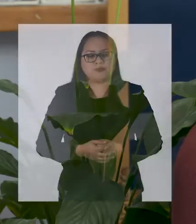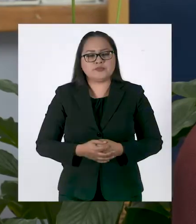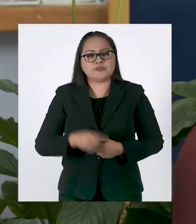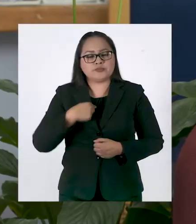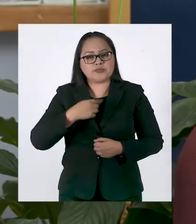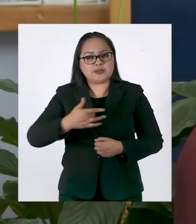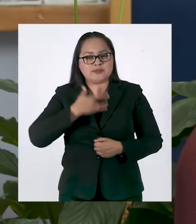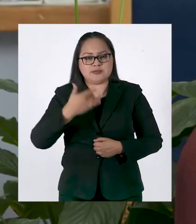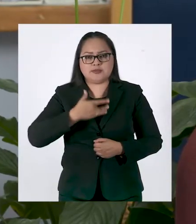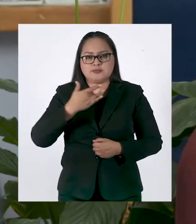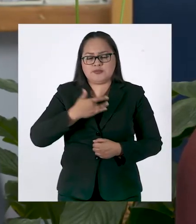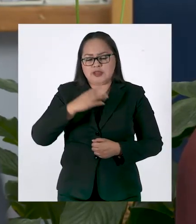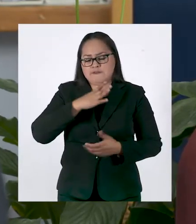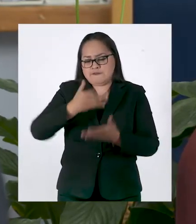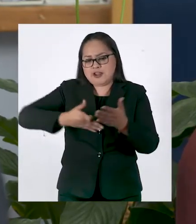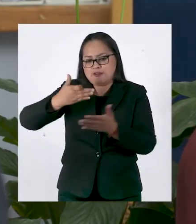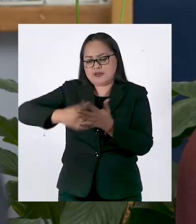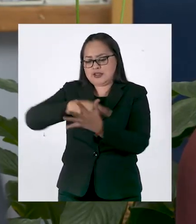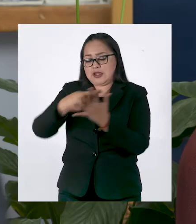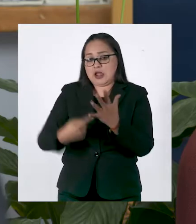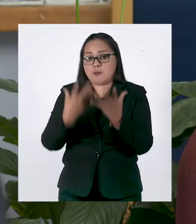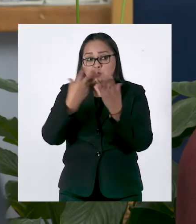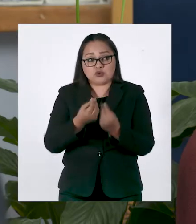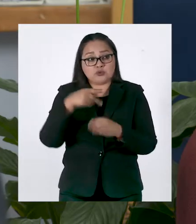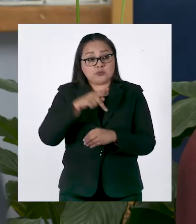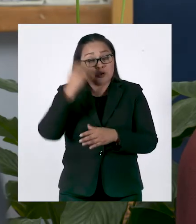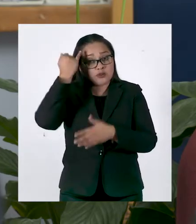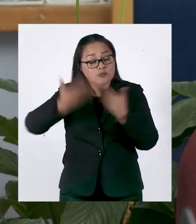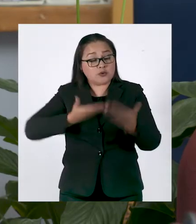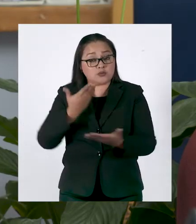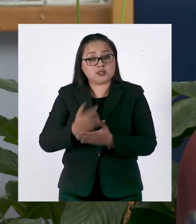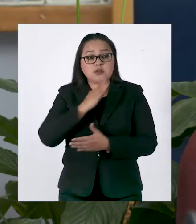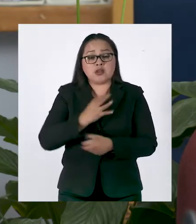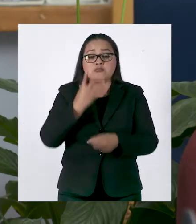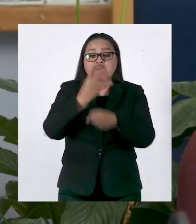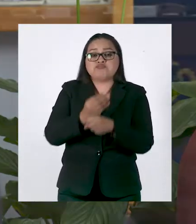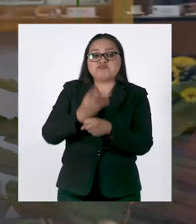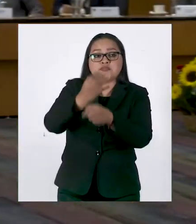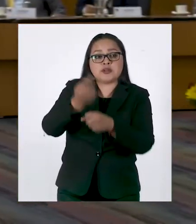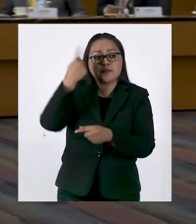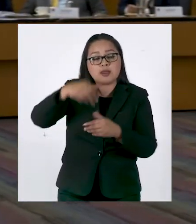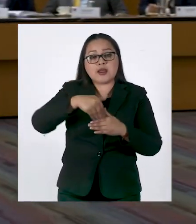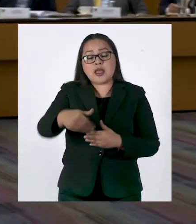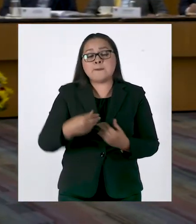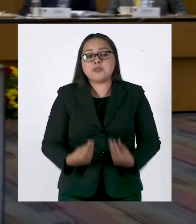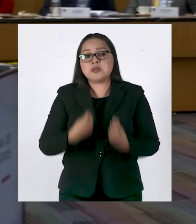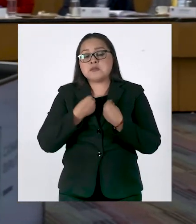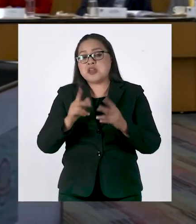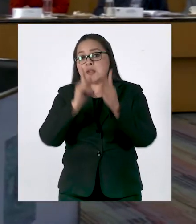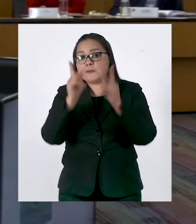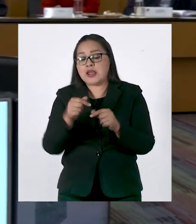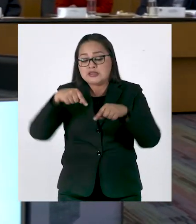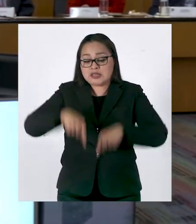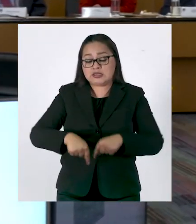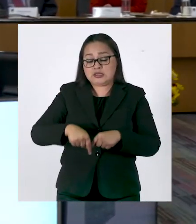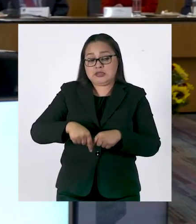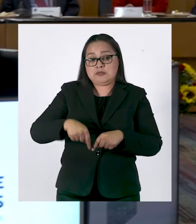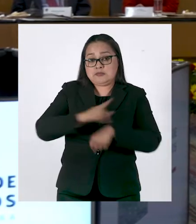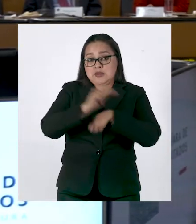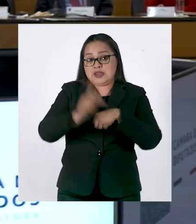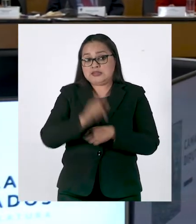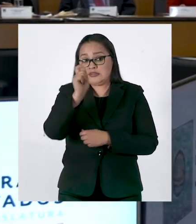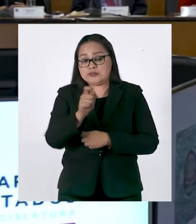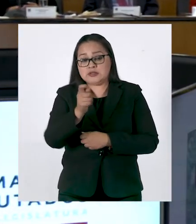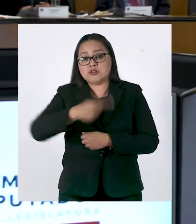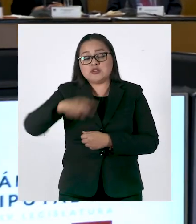Me parece que hay muchos pendientes en los que con estas iniciativas vamos a poder contribuir para vivir deseada en paz en un país